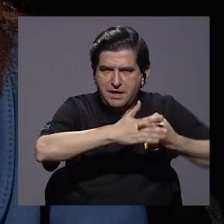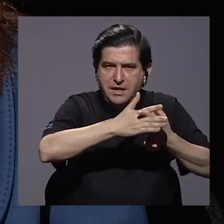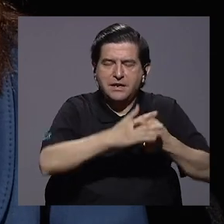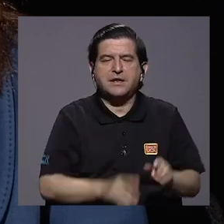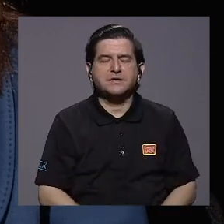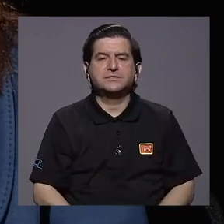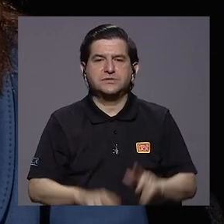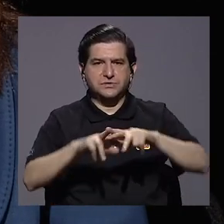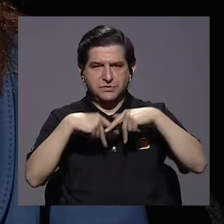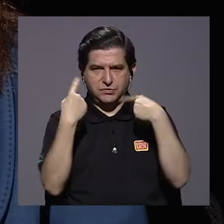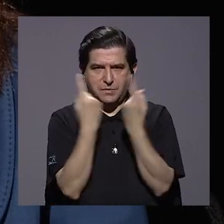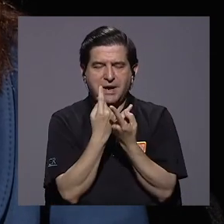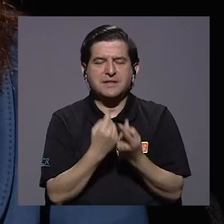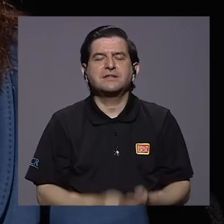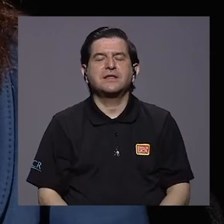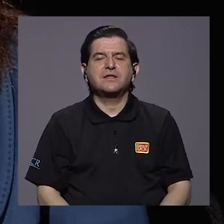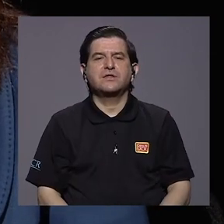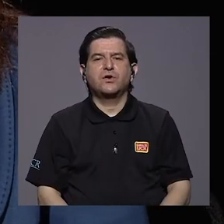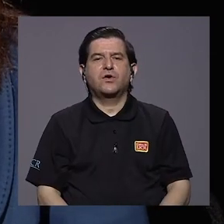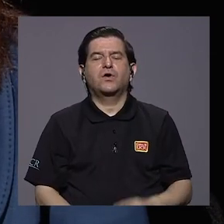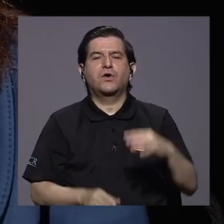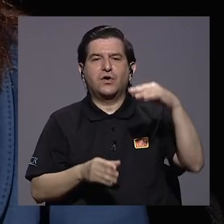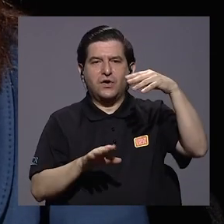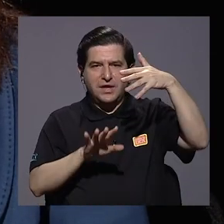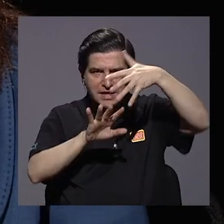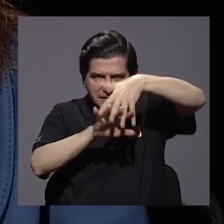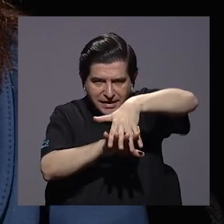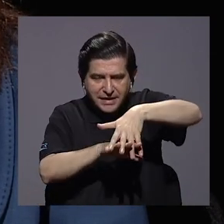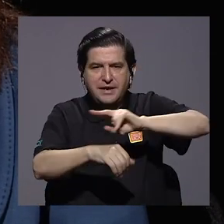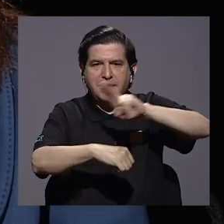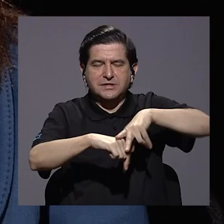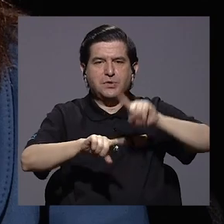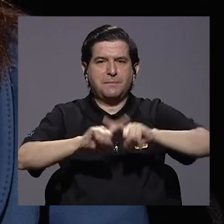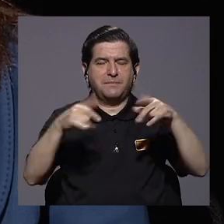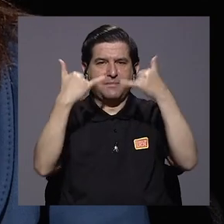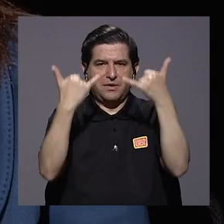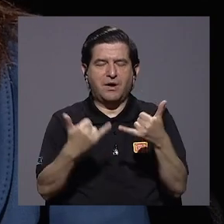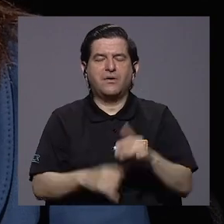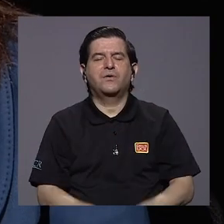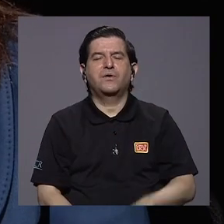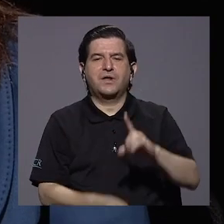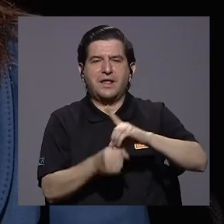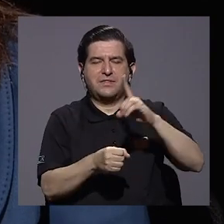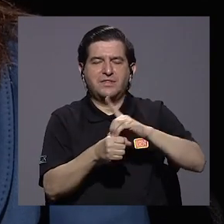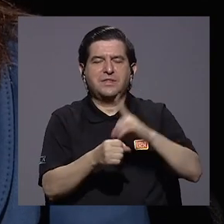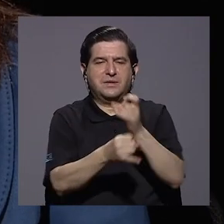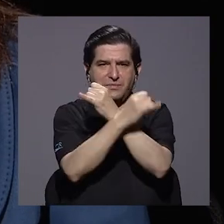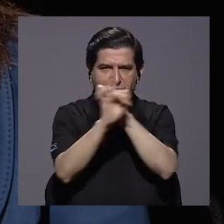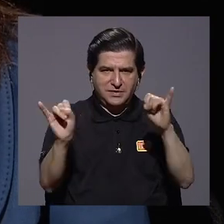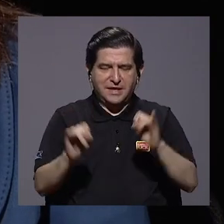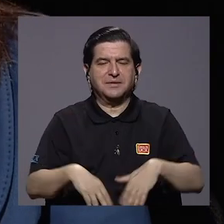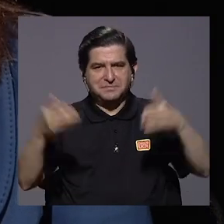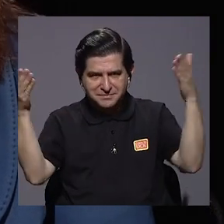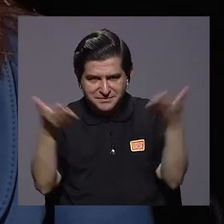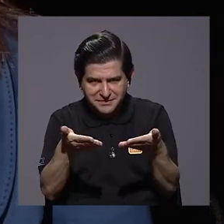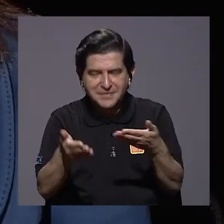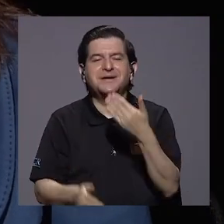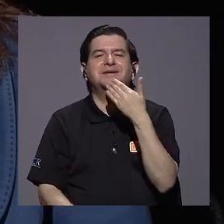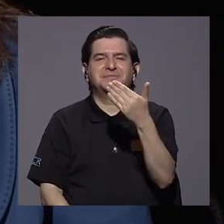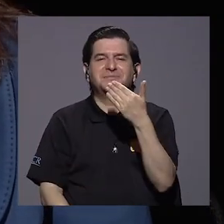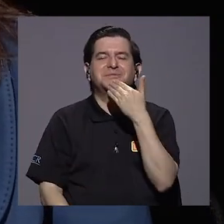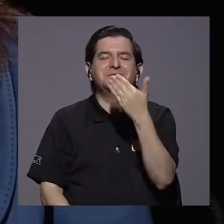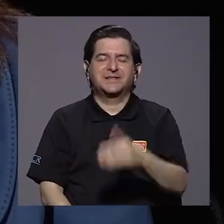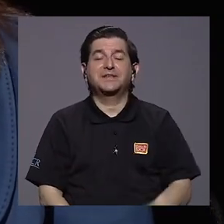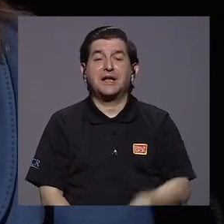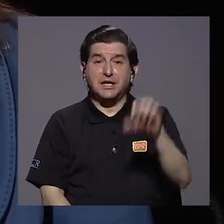por el Partido de Integración Nacional, pero ahora ya diputada independiente. Bienvenida y un gusto tenerla en 360, doña Zoyla. Muchísimas